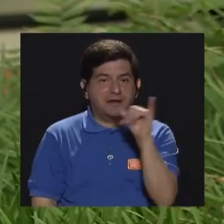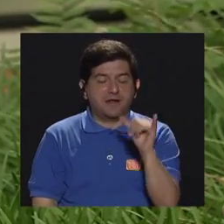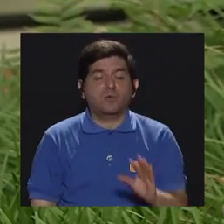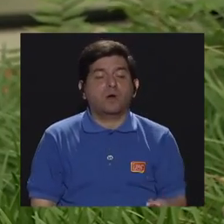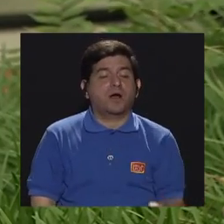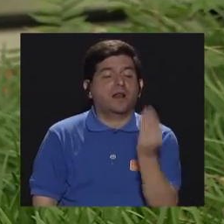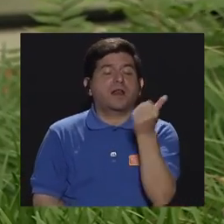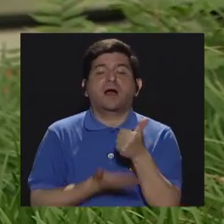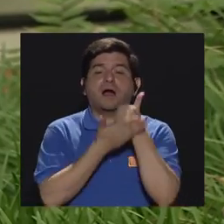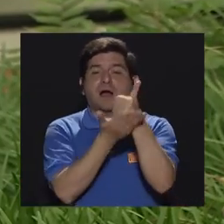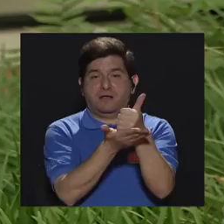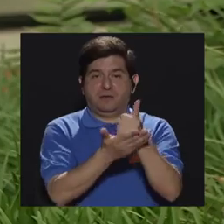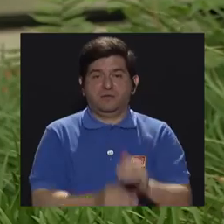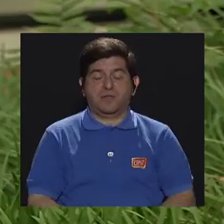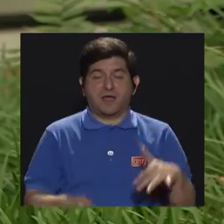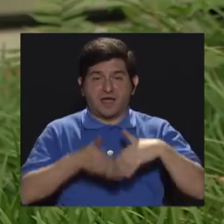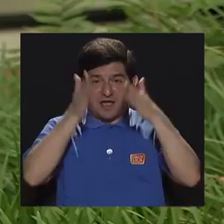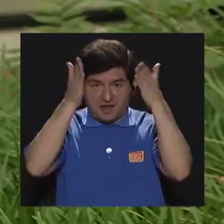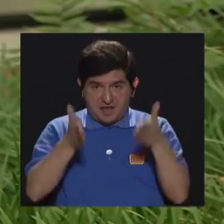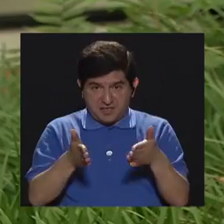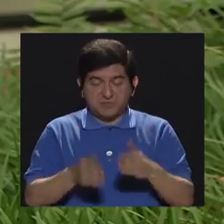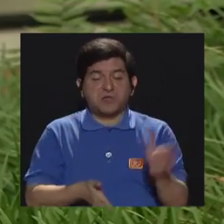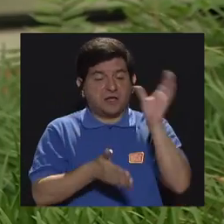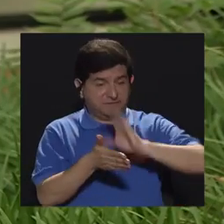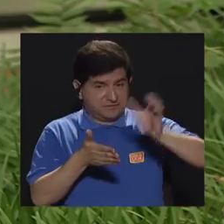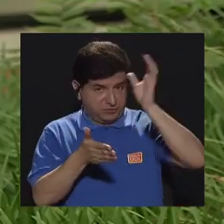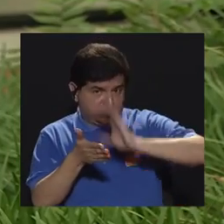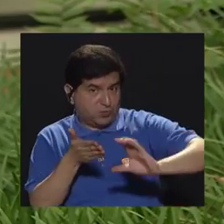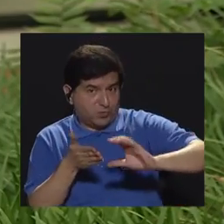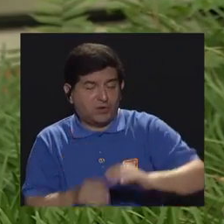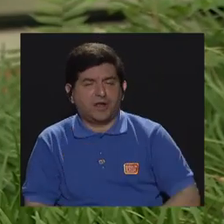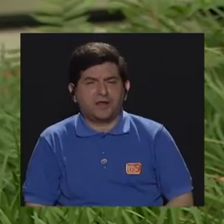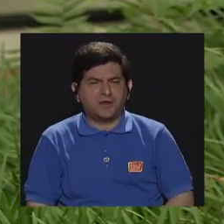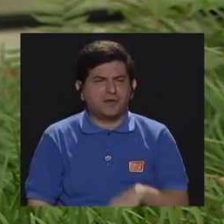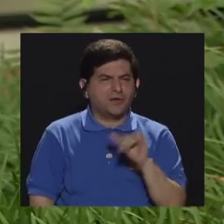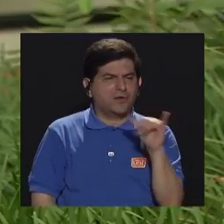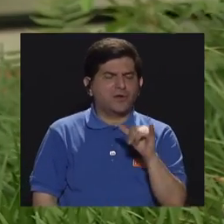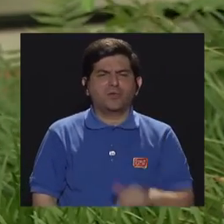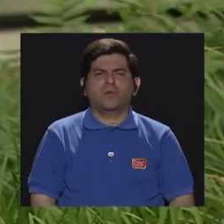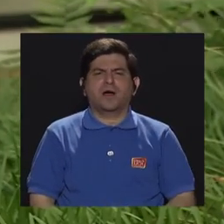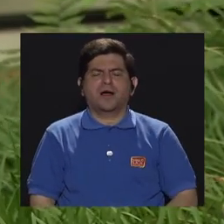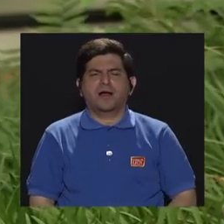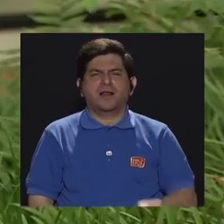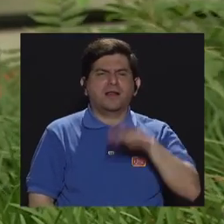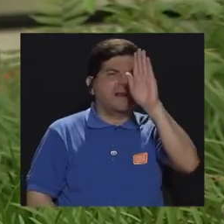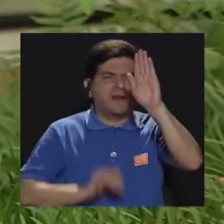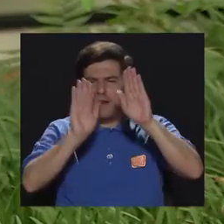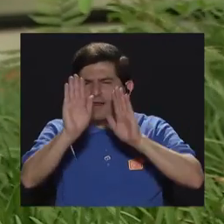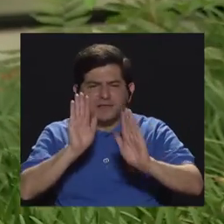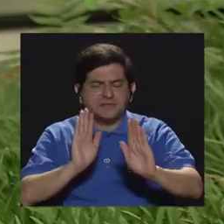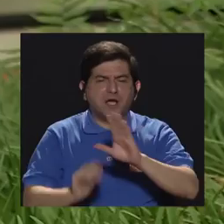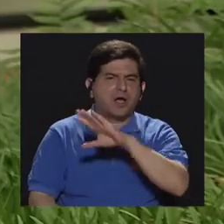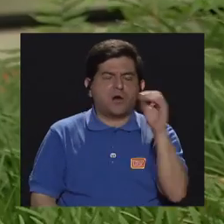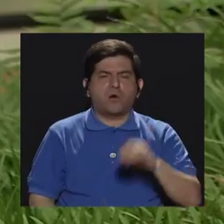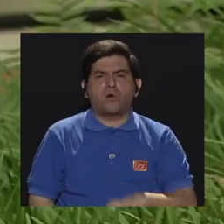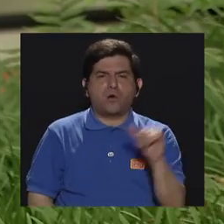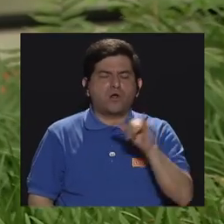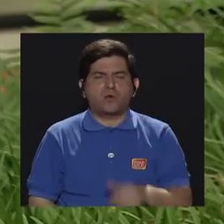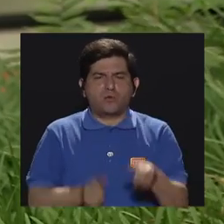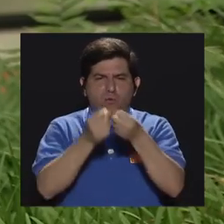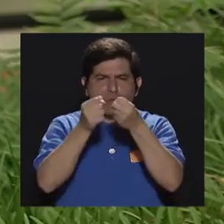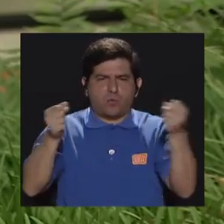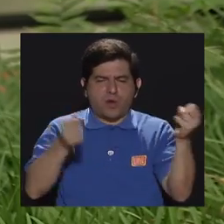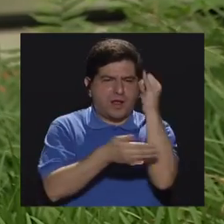adolescentes, aquellos estudiantes que están en la secundaria. Entonces, les puede servir tanto el esquema como los mapas